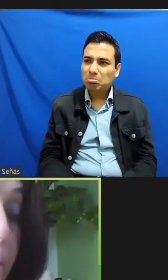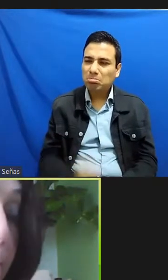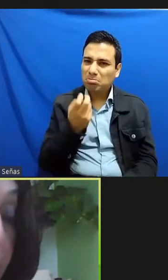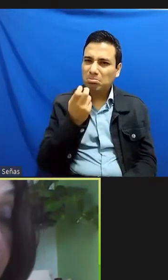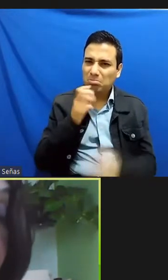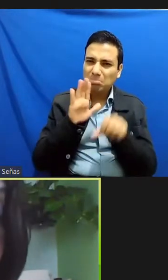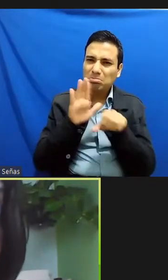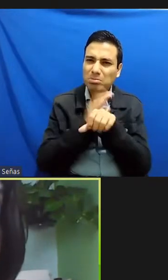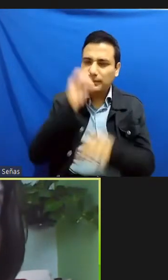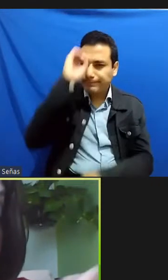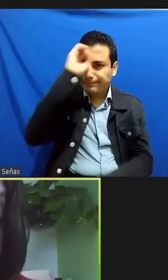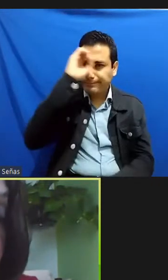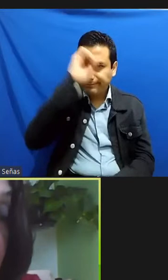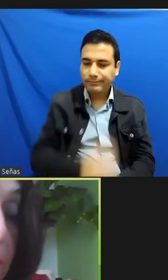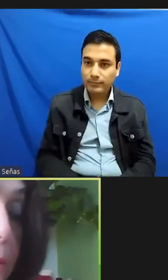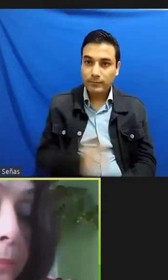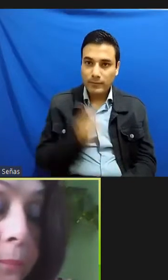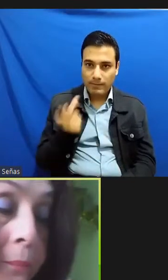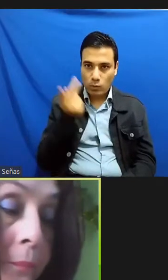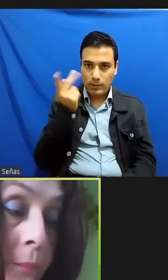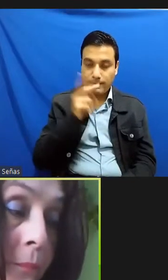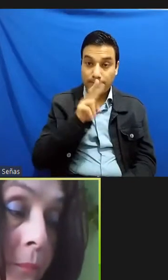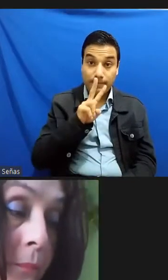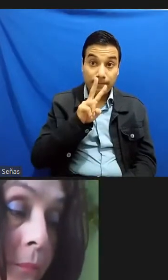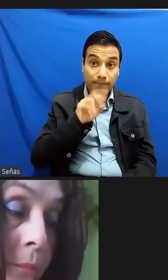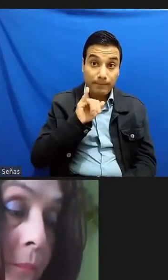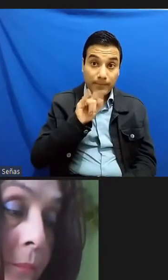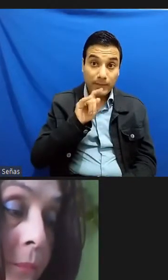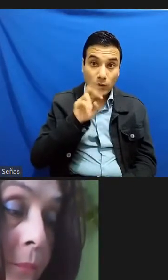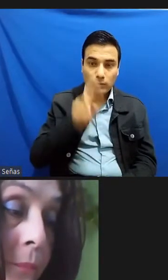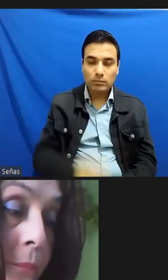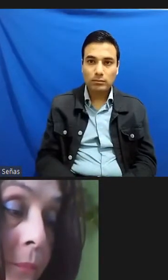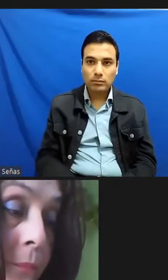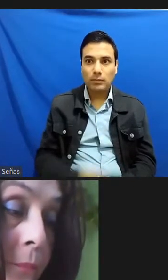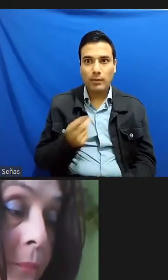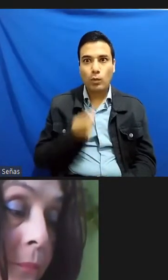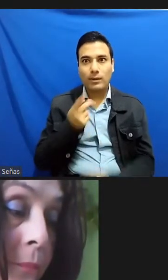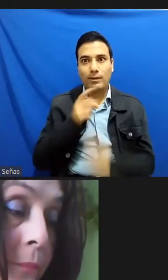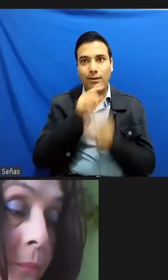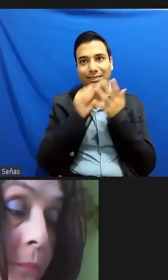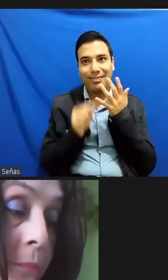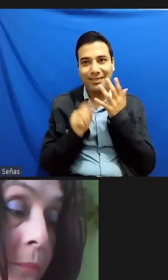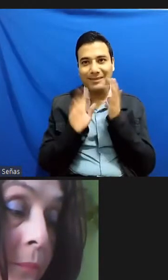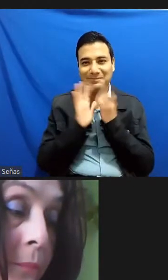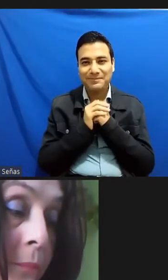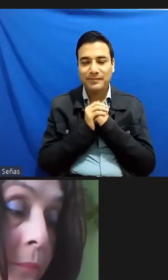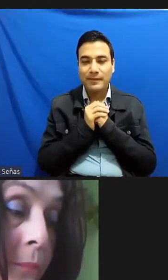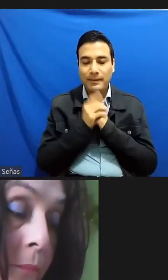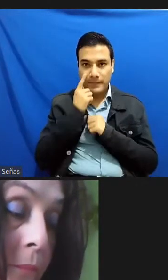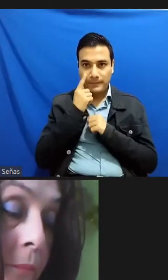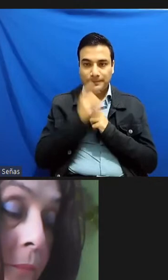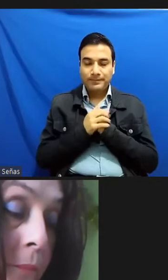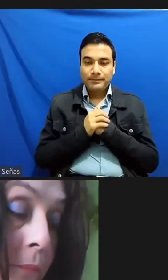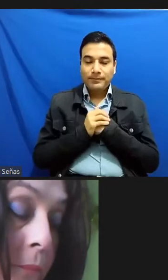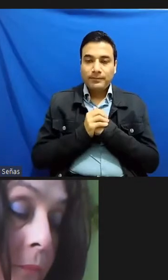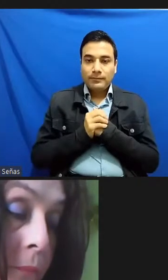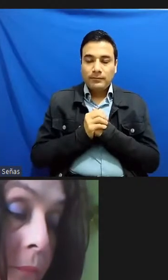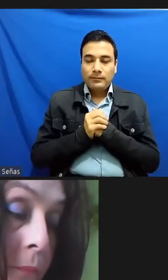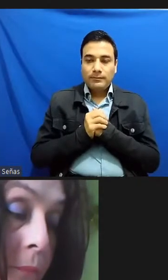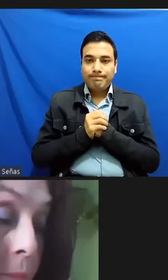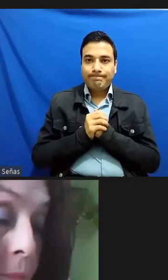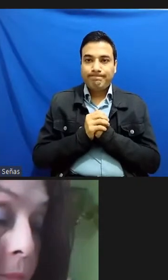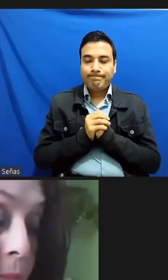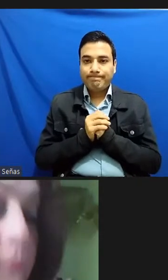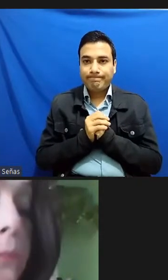asigna te pregunta Víctor sí pero son varias preguntas la segunda parte de la pregunta yo creo que está